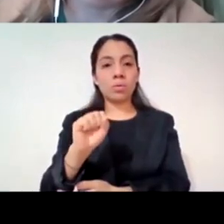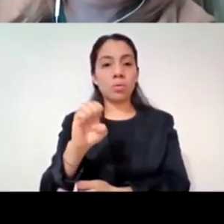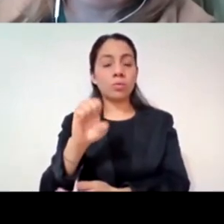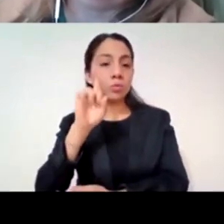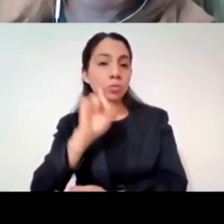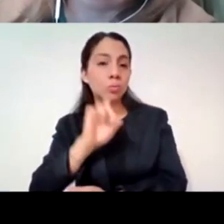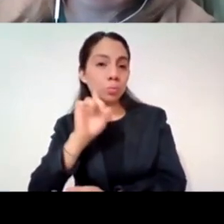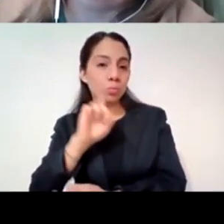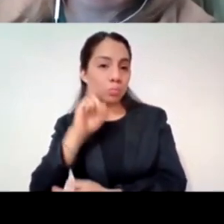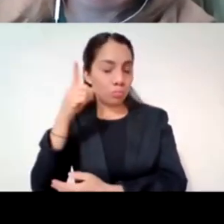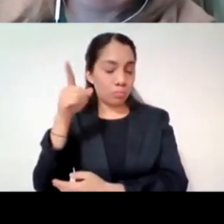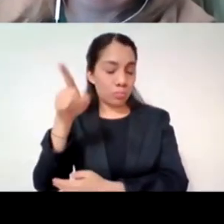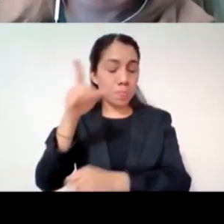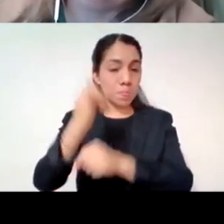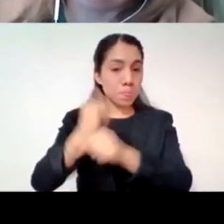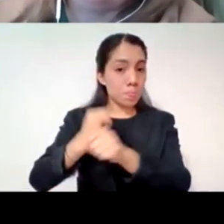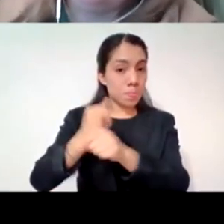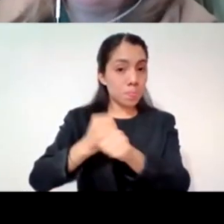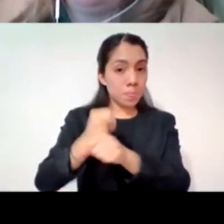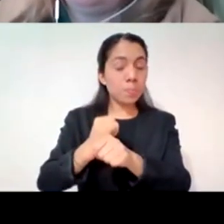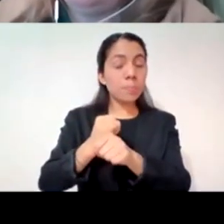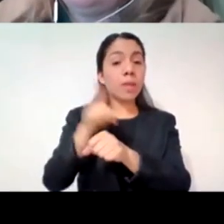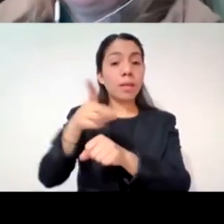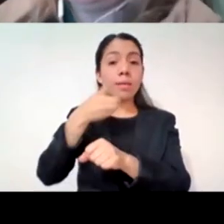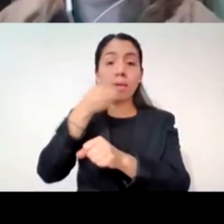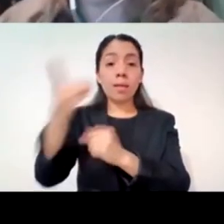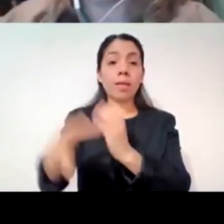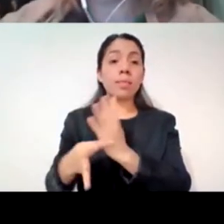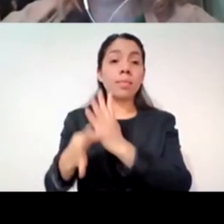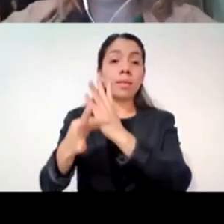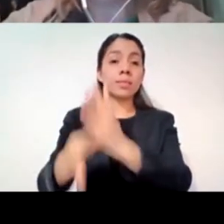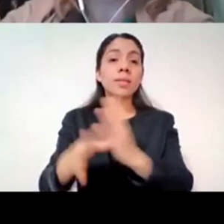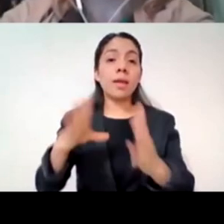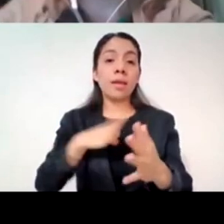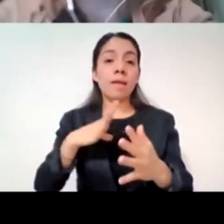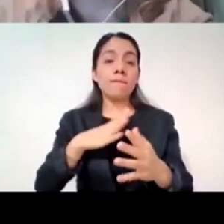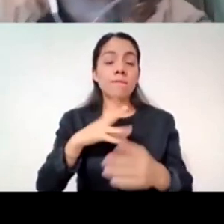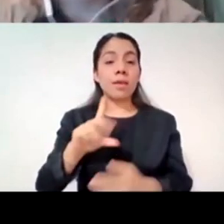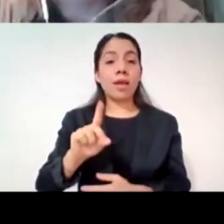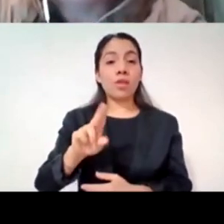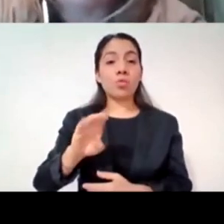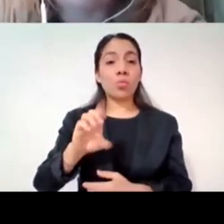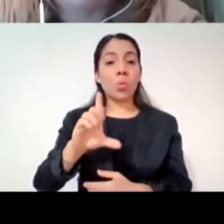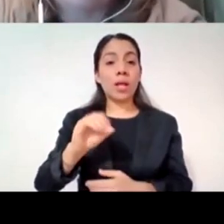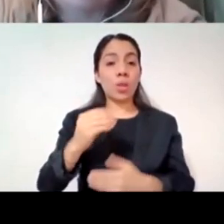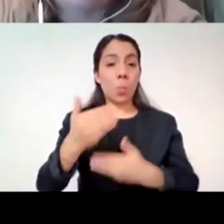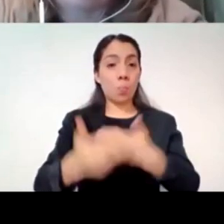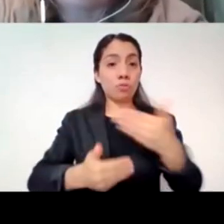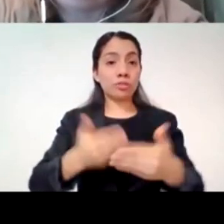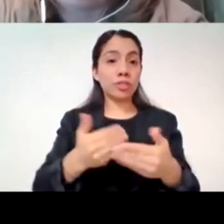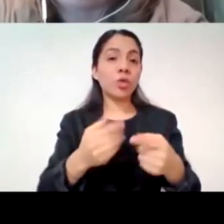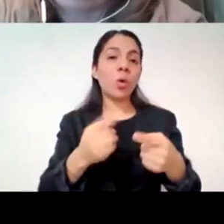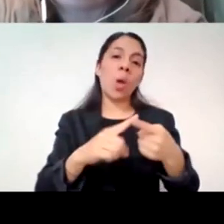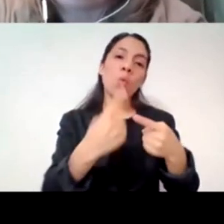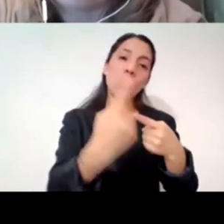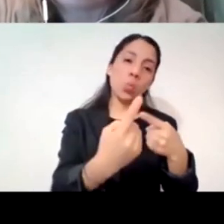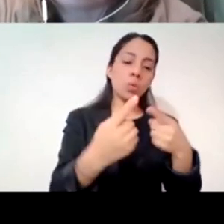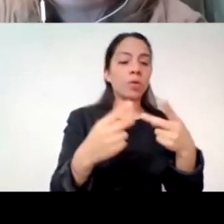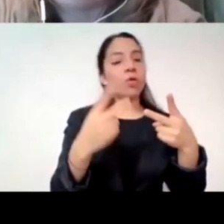una etapa y después la otra como en escalera pues no existe los seres humanos al ser relacionales podemos